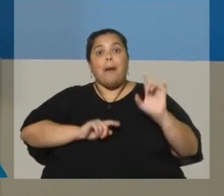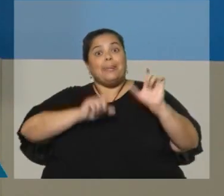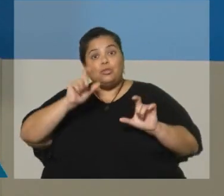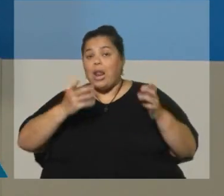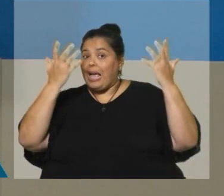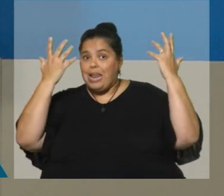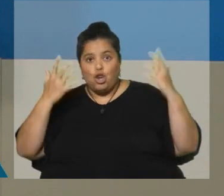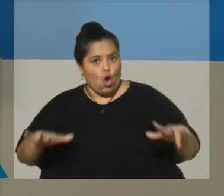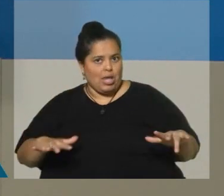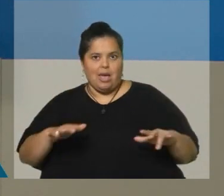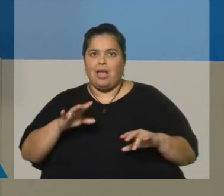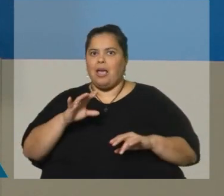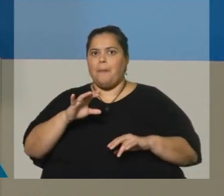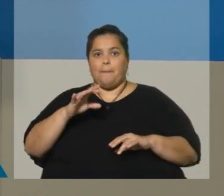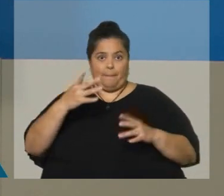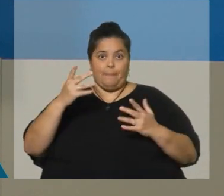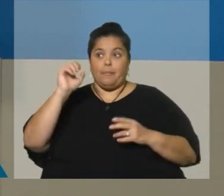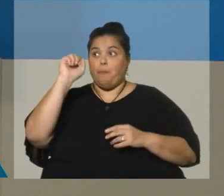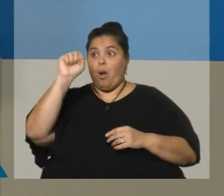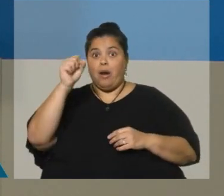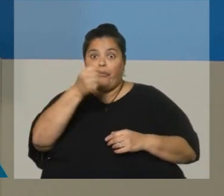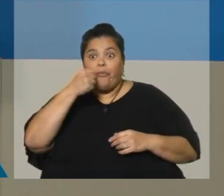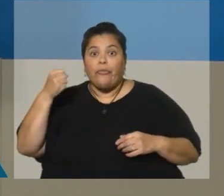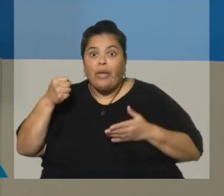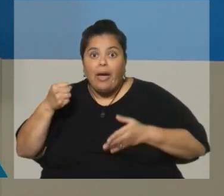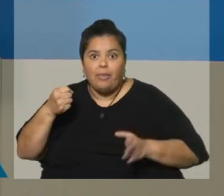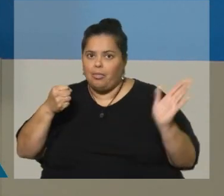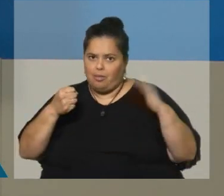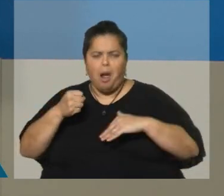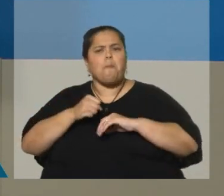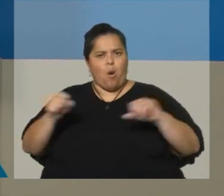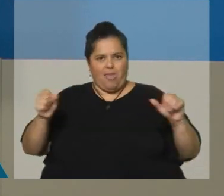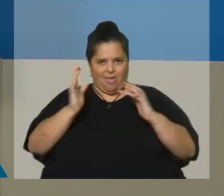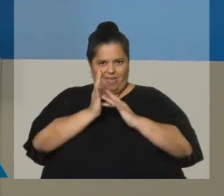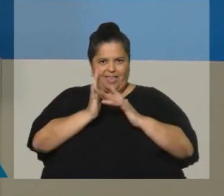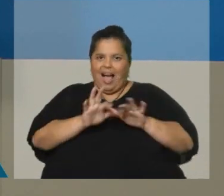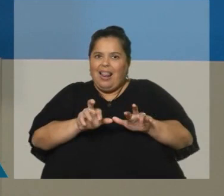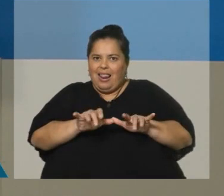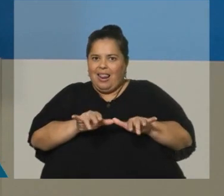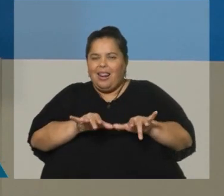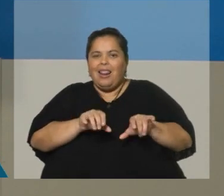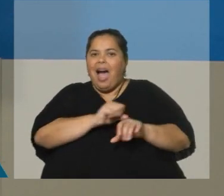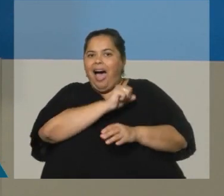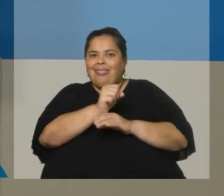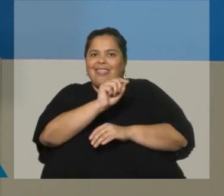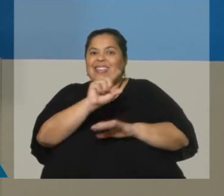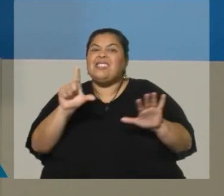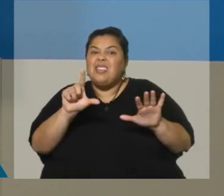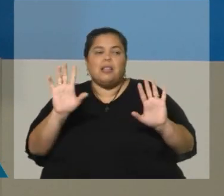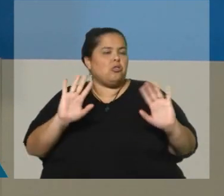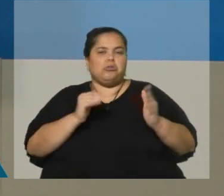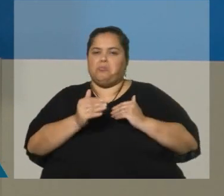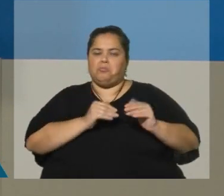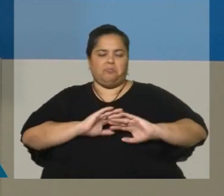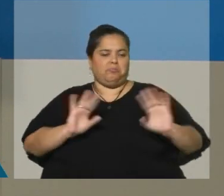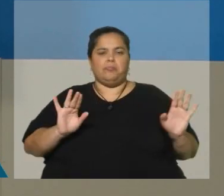la puerta a un censista tienen la oportunidad de censarse de forma digital hasta el 17 de mayo. Por tanto, es una forma de luego no tener que abrir la puerta al censista. Ahí le dan